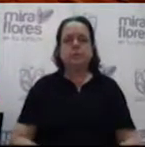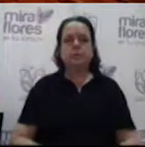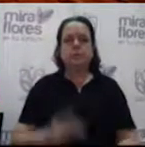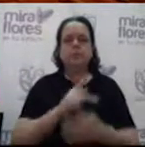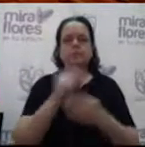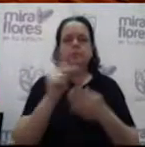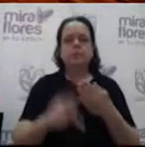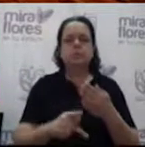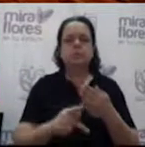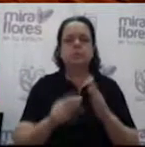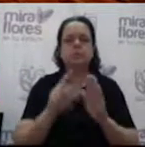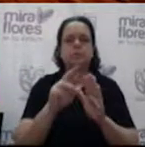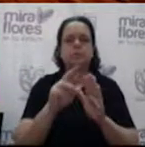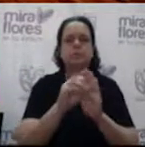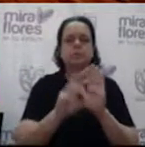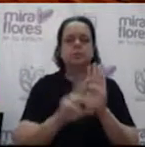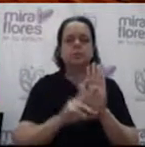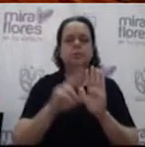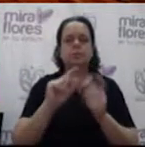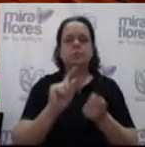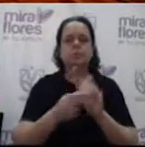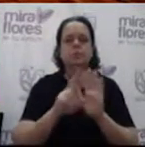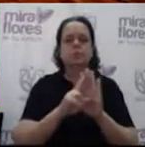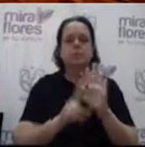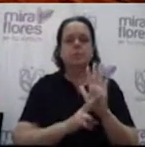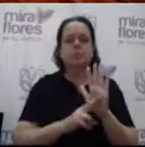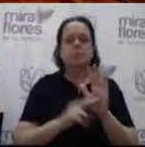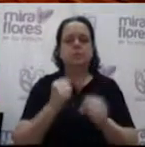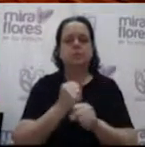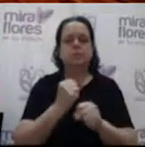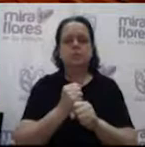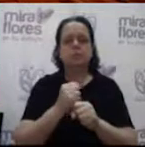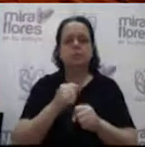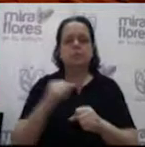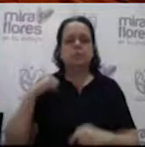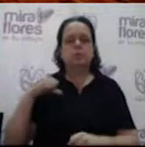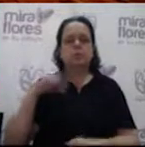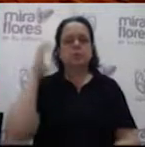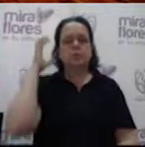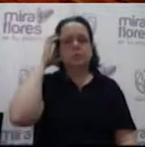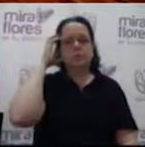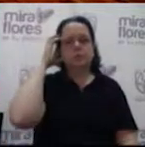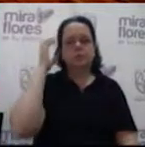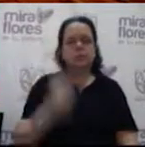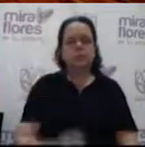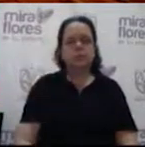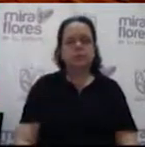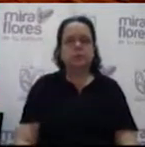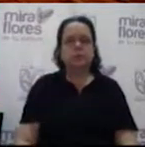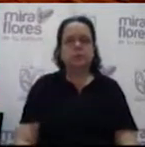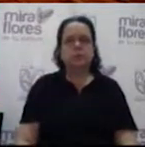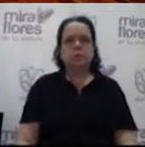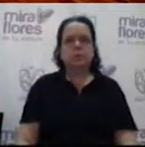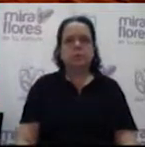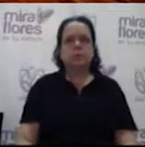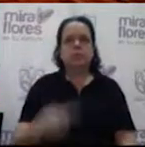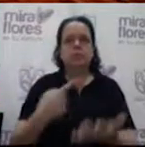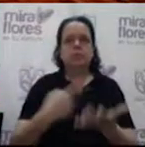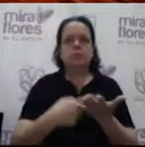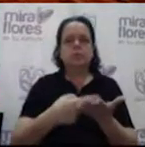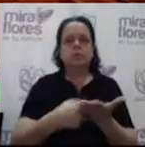Proyecto de ordenanza que modifica el reglamento de organización y funciones de la Municipalidad de Miraflores. Al debate,